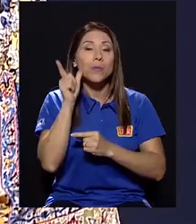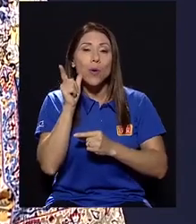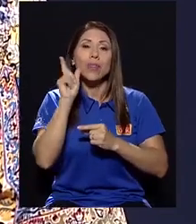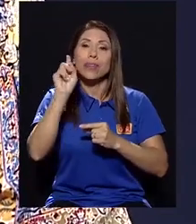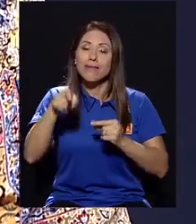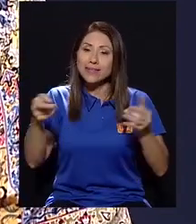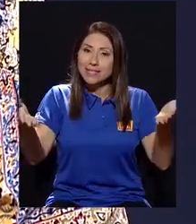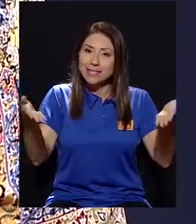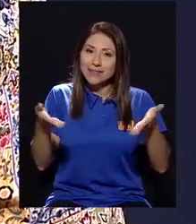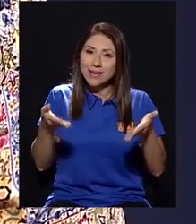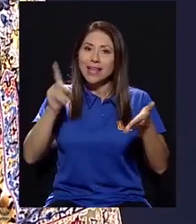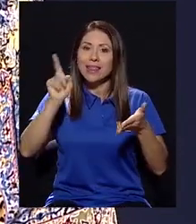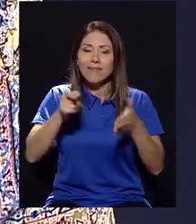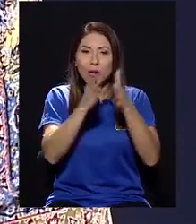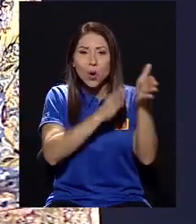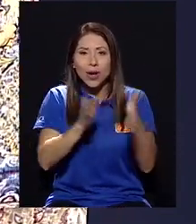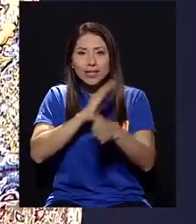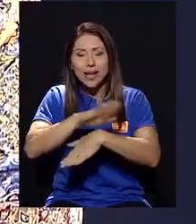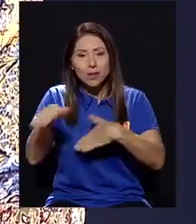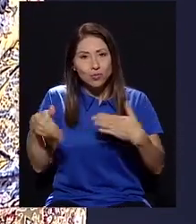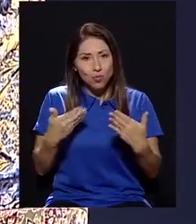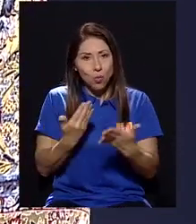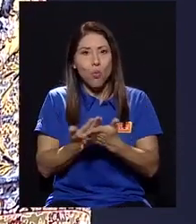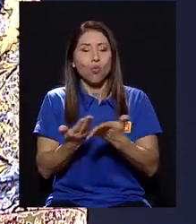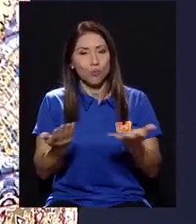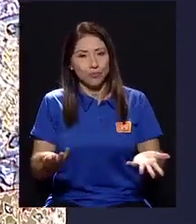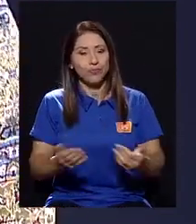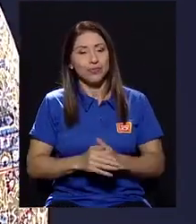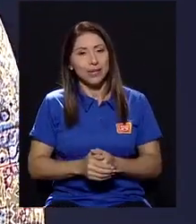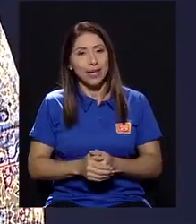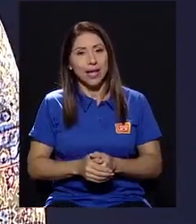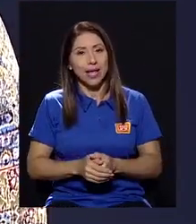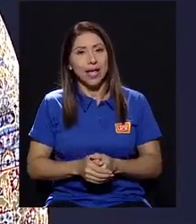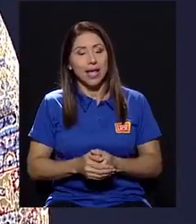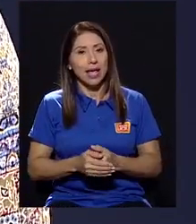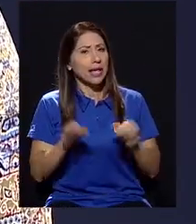reciban y los que organizen todo a nivel de este.